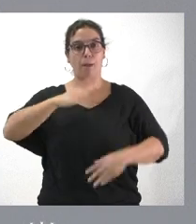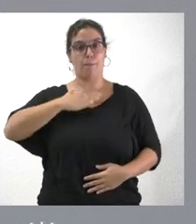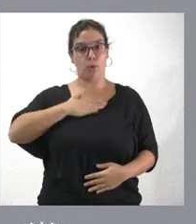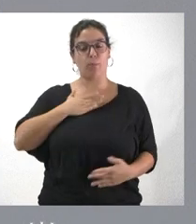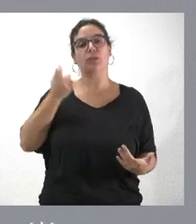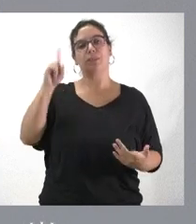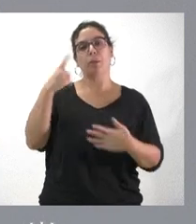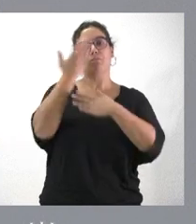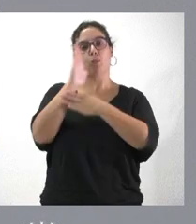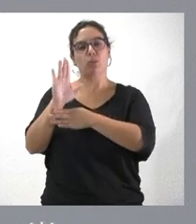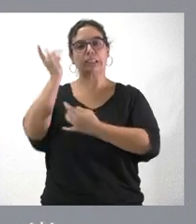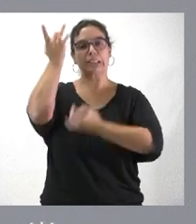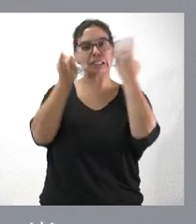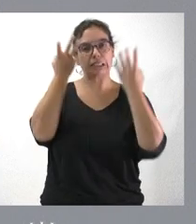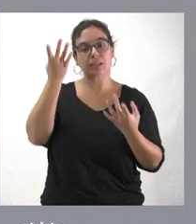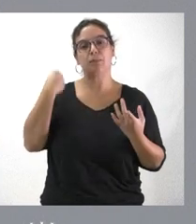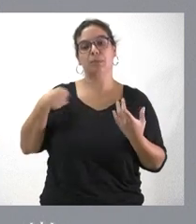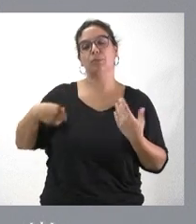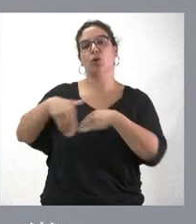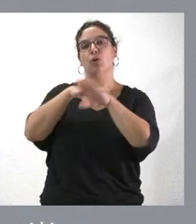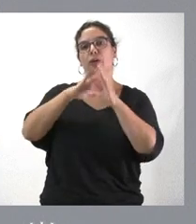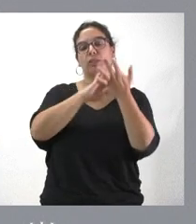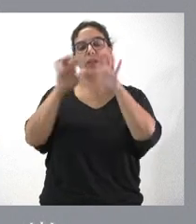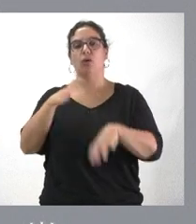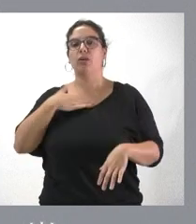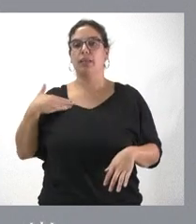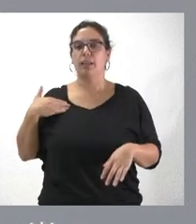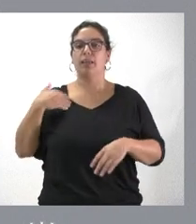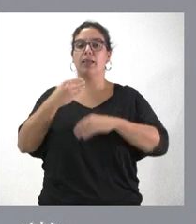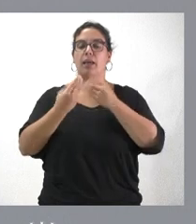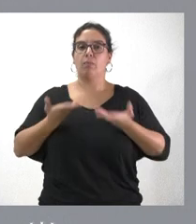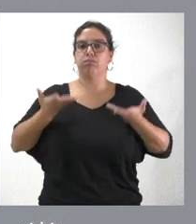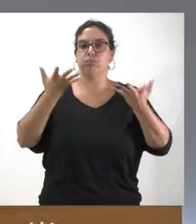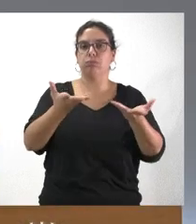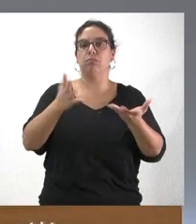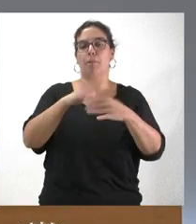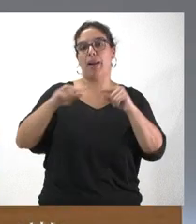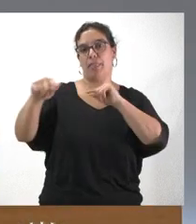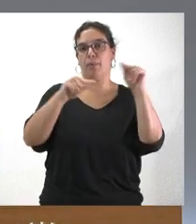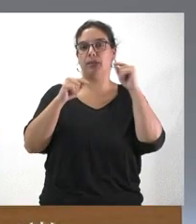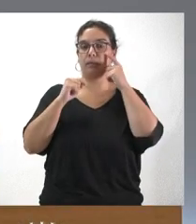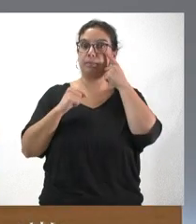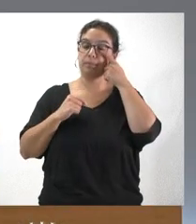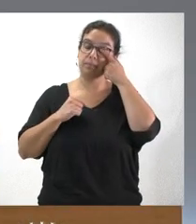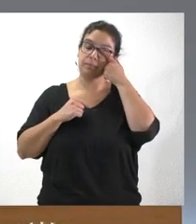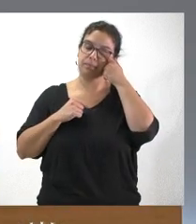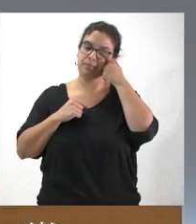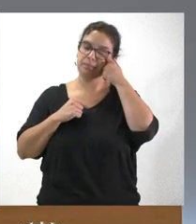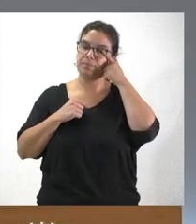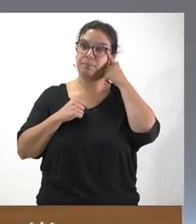propuestas iniciativas que el Gobierno de Castilla y León quiere poner sobre la mesa a lo largo de ese debate. ¿Teme que la situación